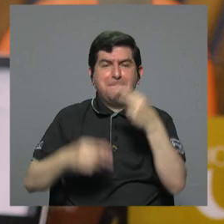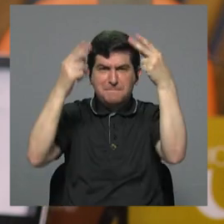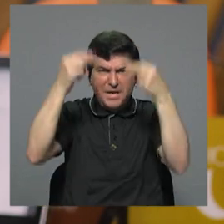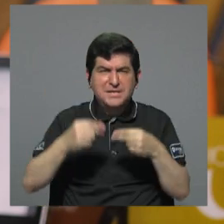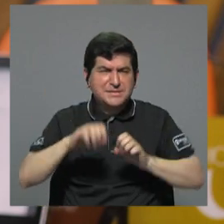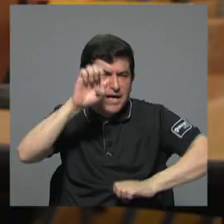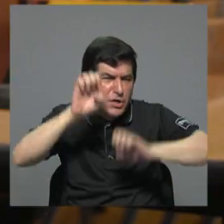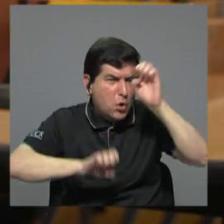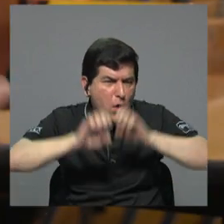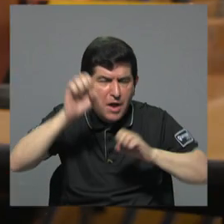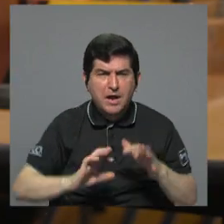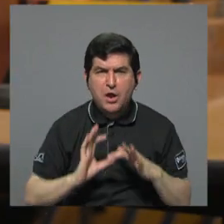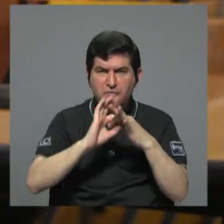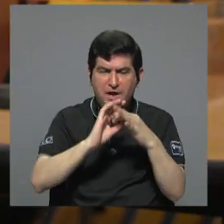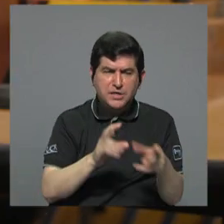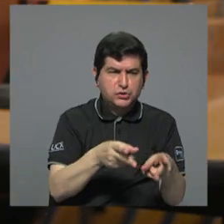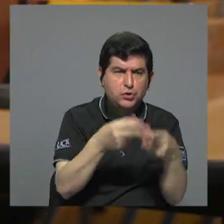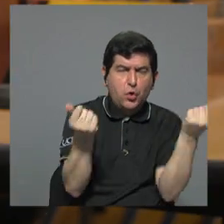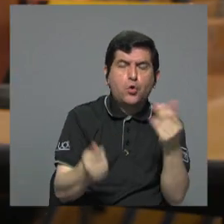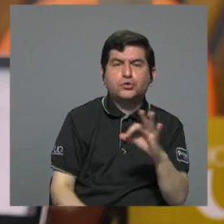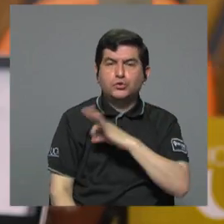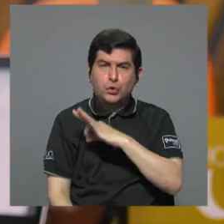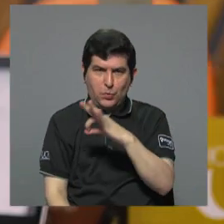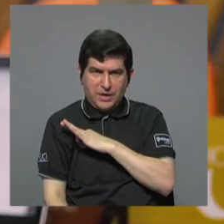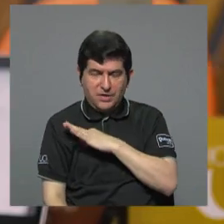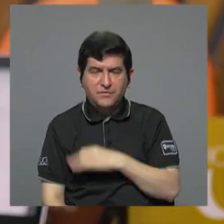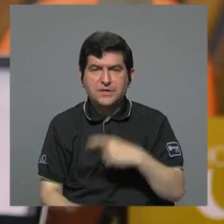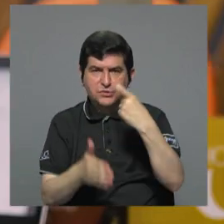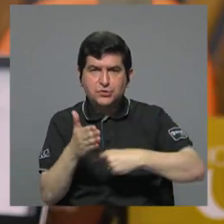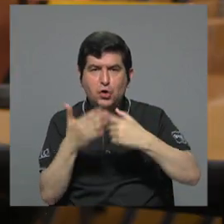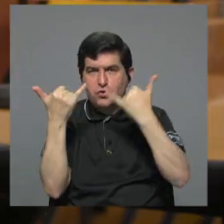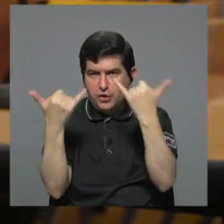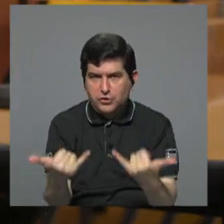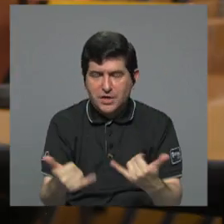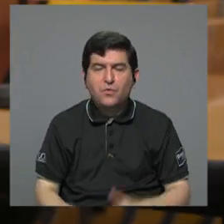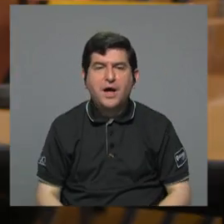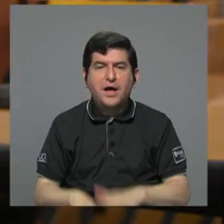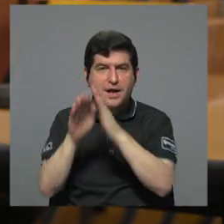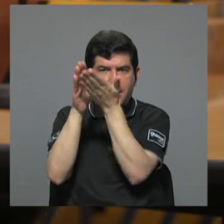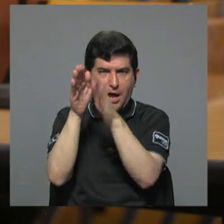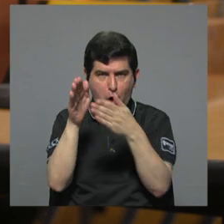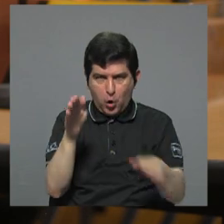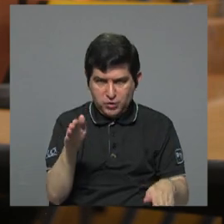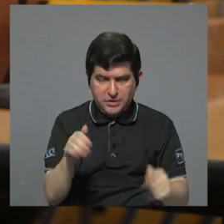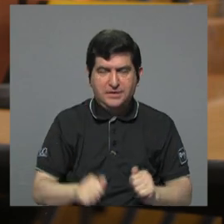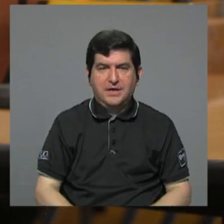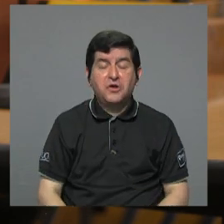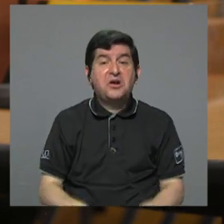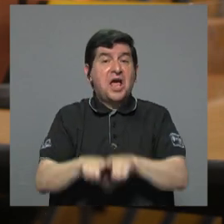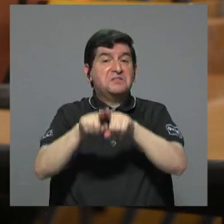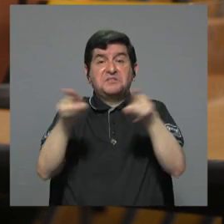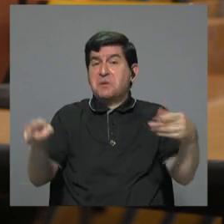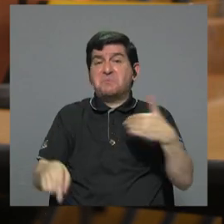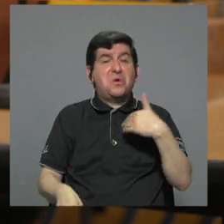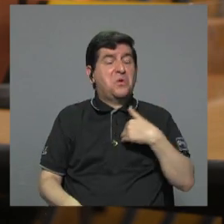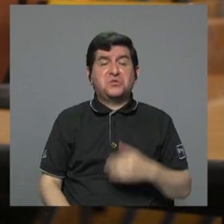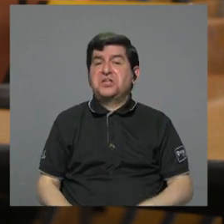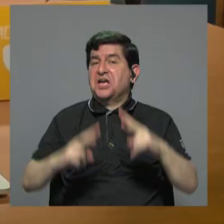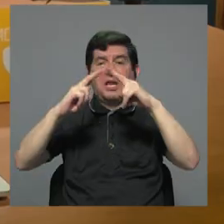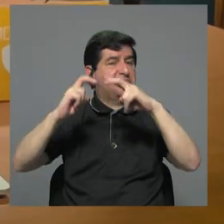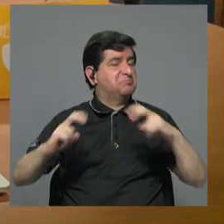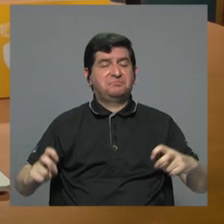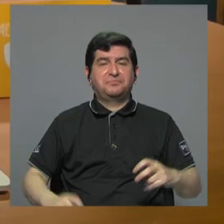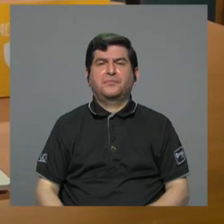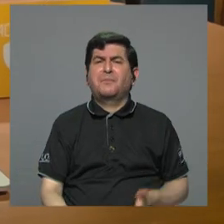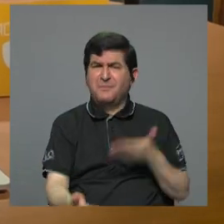evaluara la relación entre costo y beneficio de los impuestos vigentes la Contraloría General de la República tampoco tiene un análisis al respecto